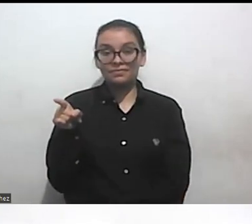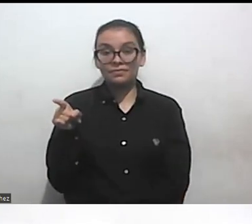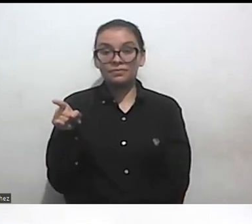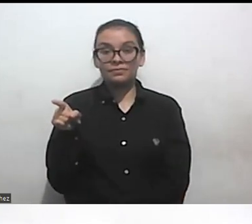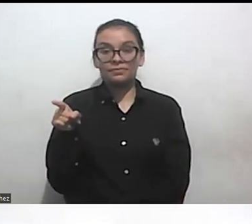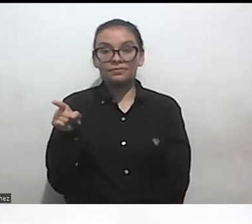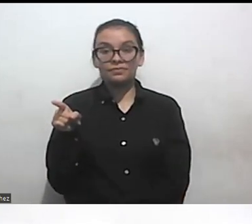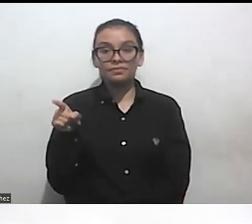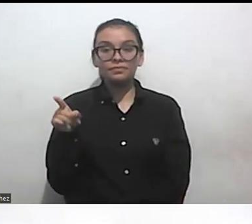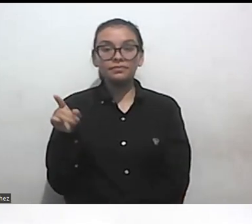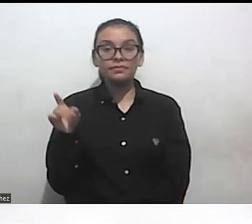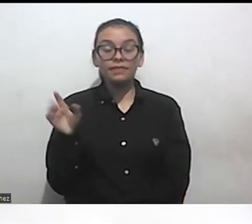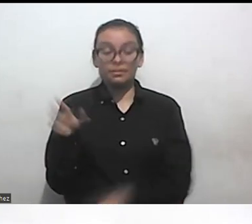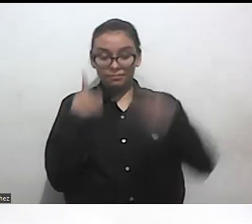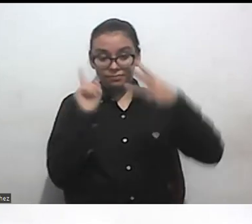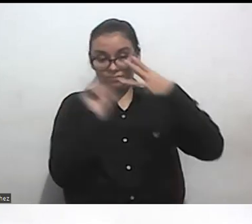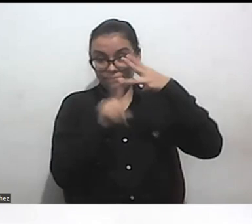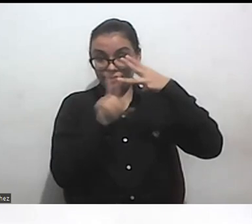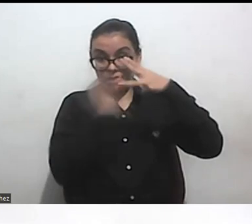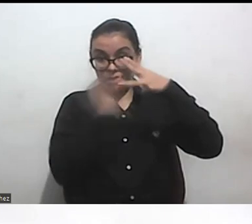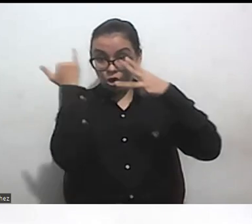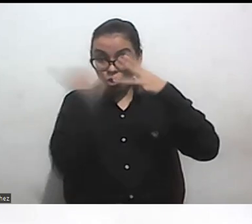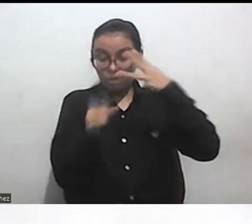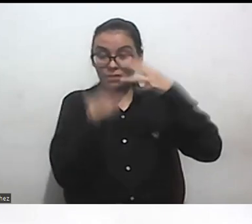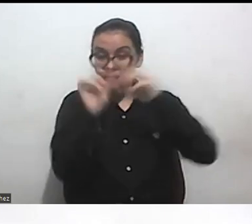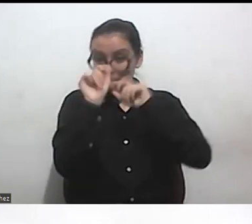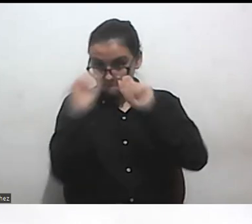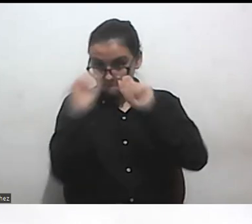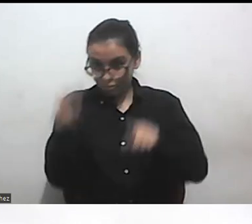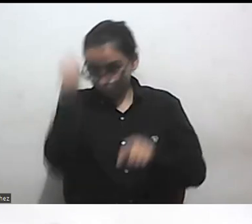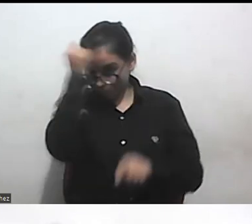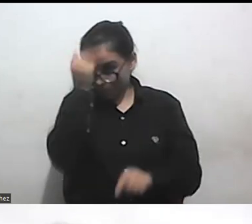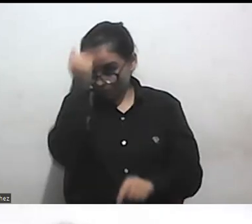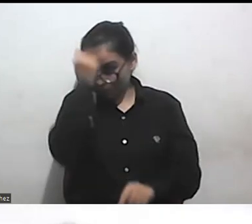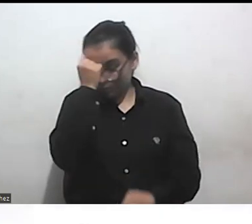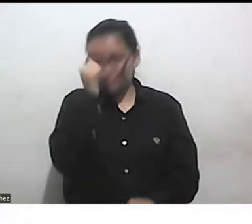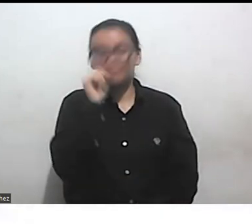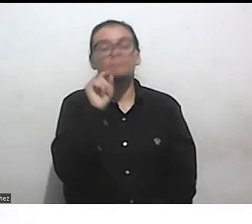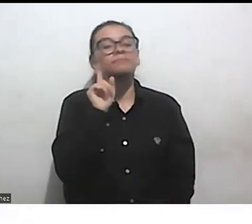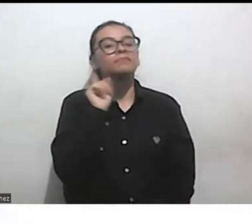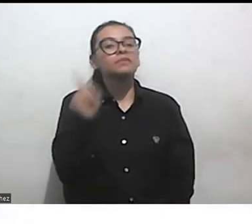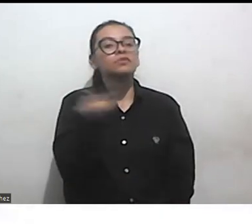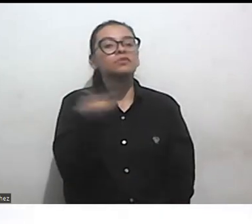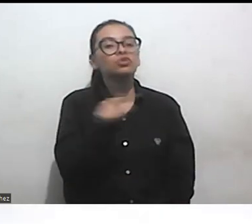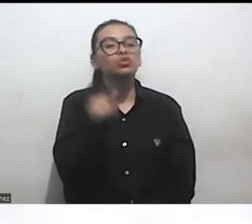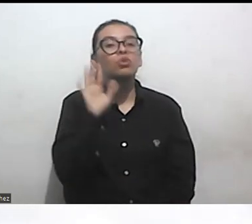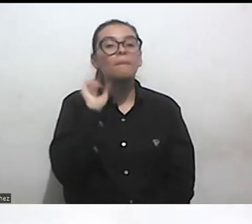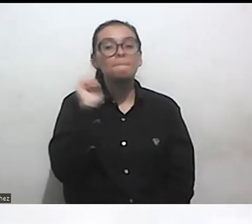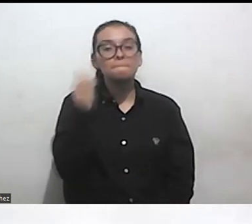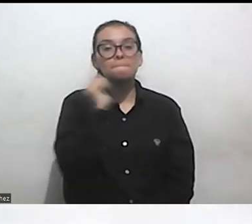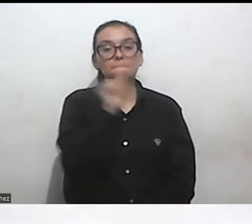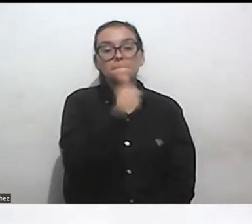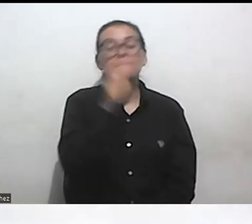la última pregunta es relacionada con sus propias experiencias